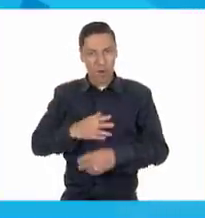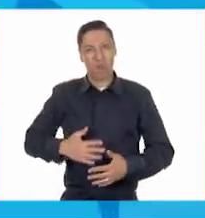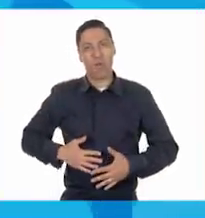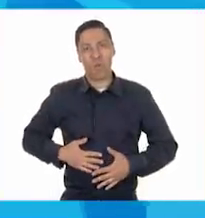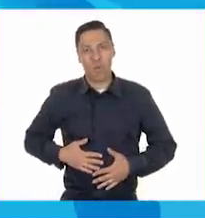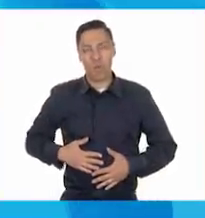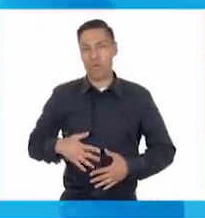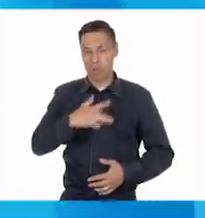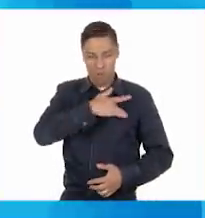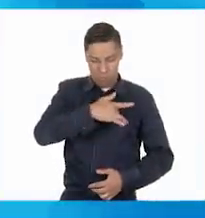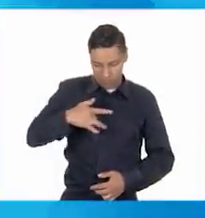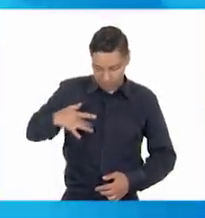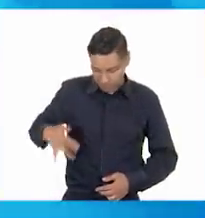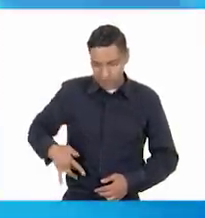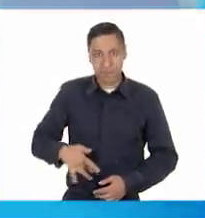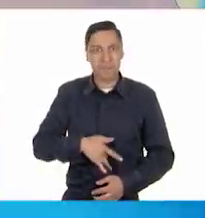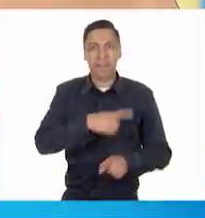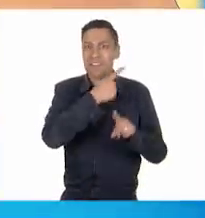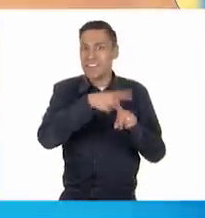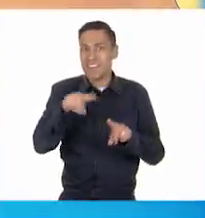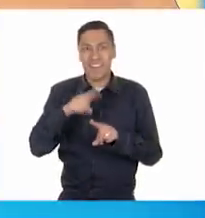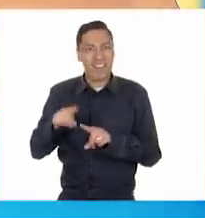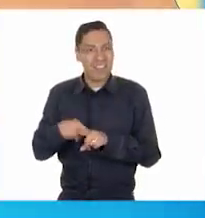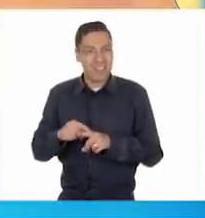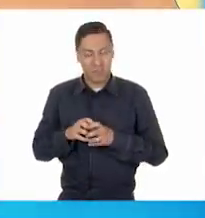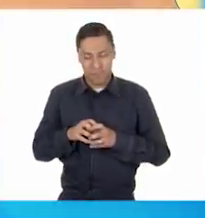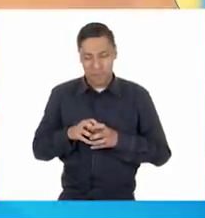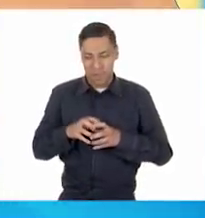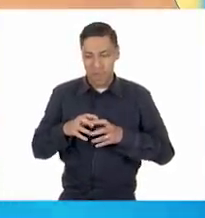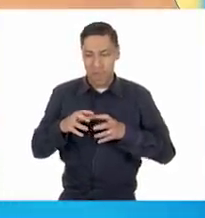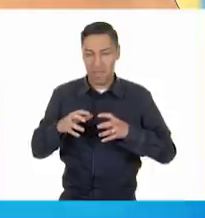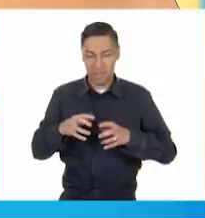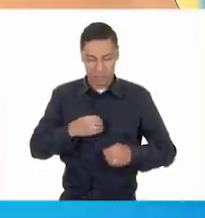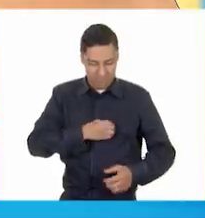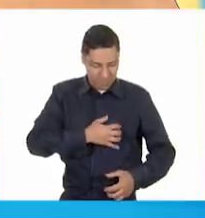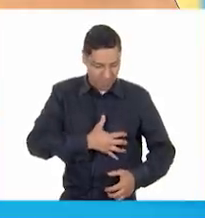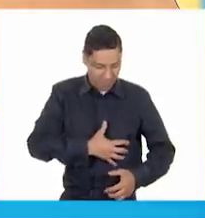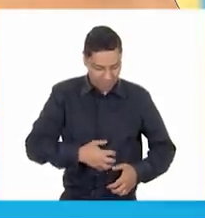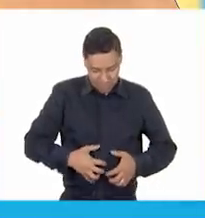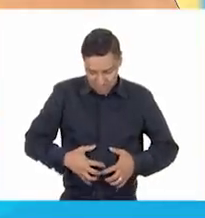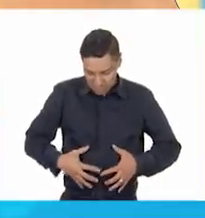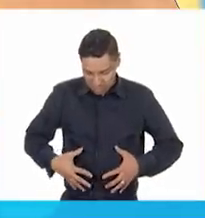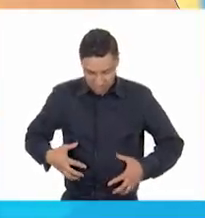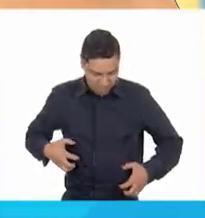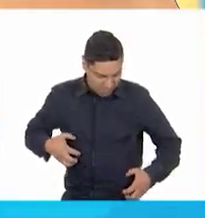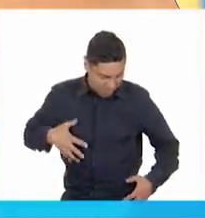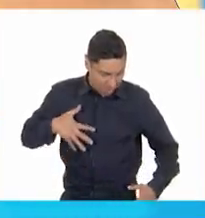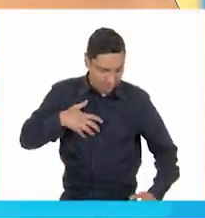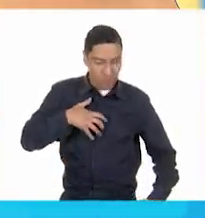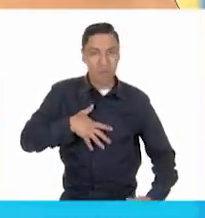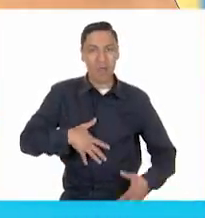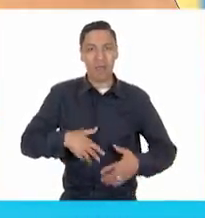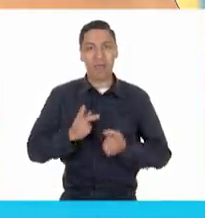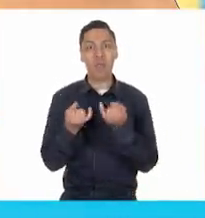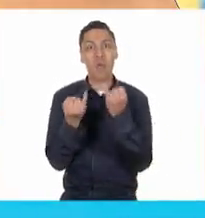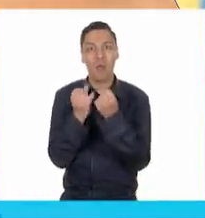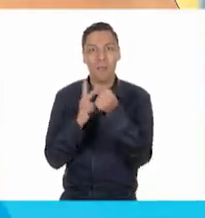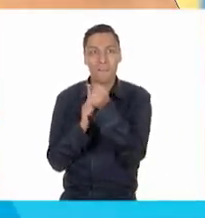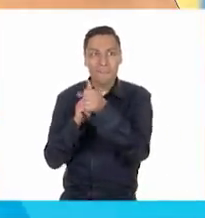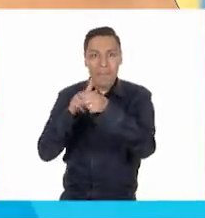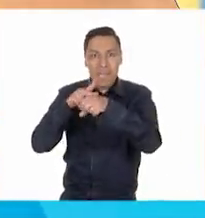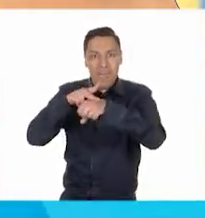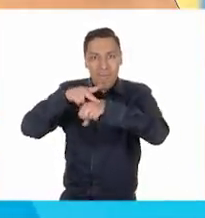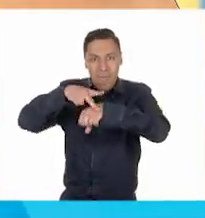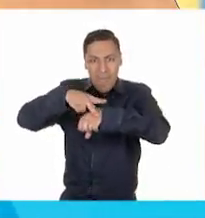y los demás órganos. Y mientras todo lo que está dentro de mí crece, la piel que cubre mi cuerpo